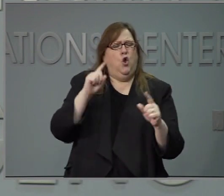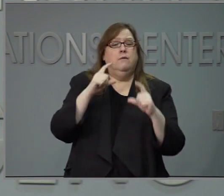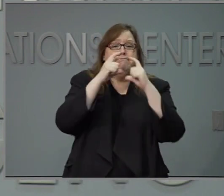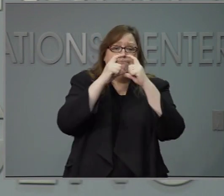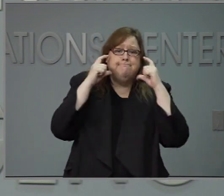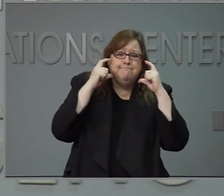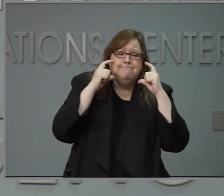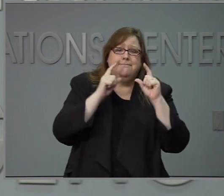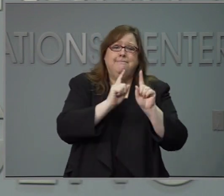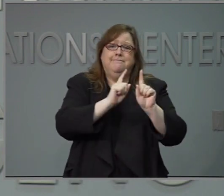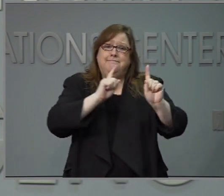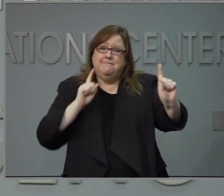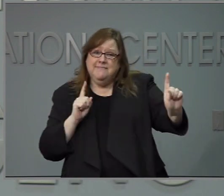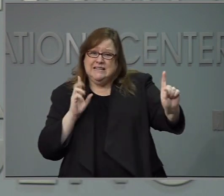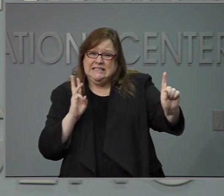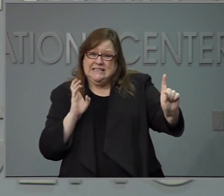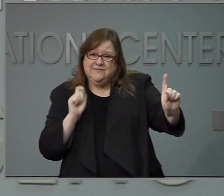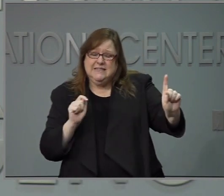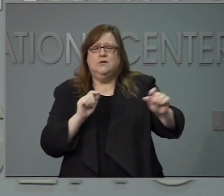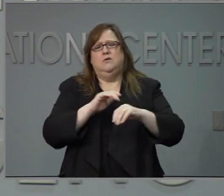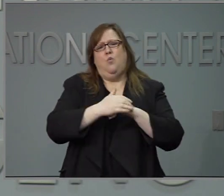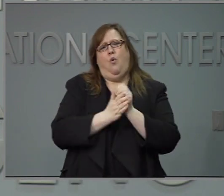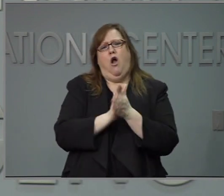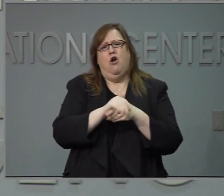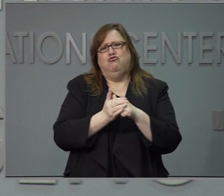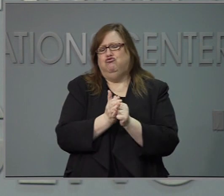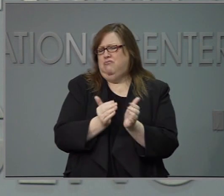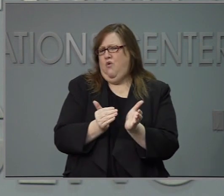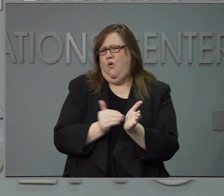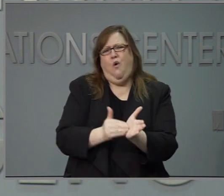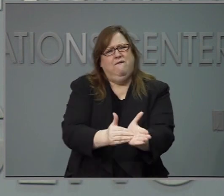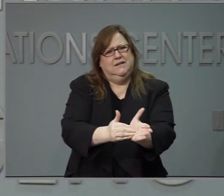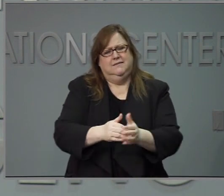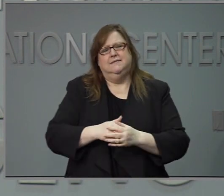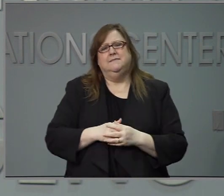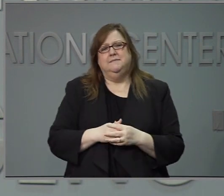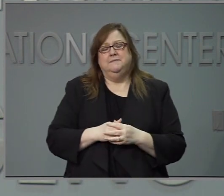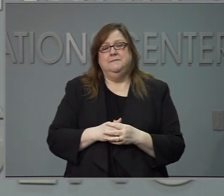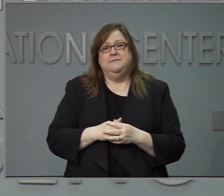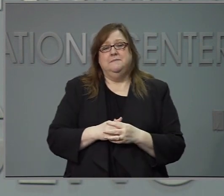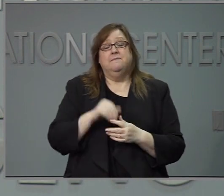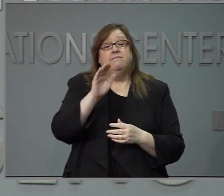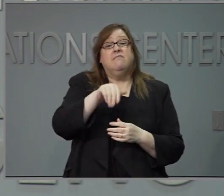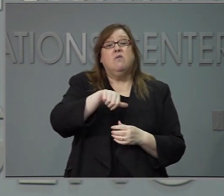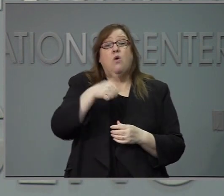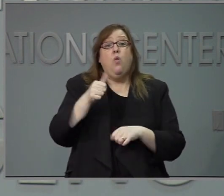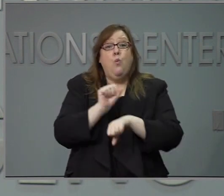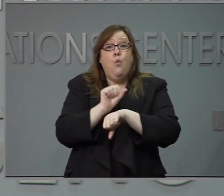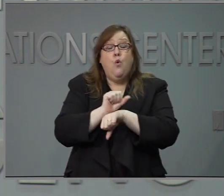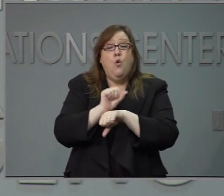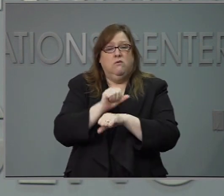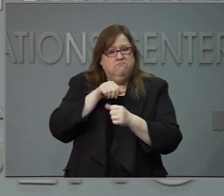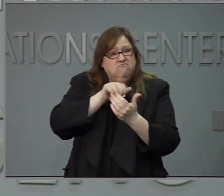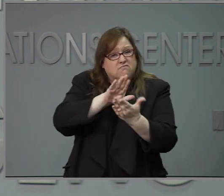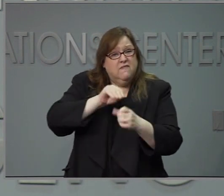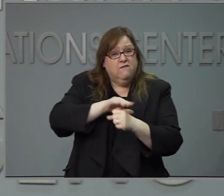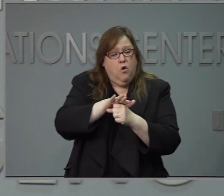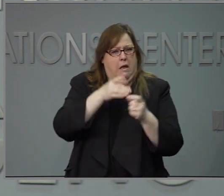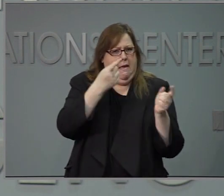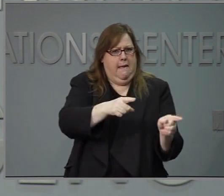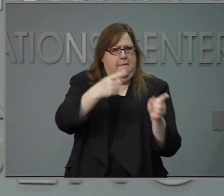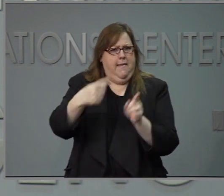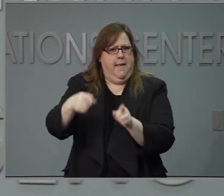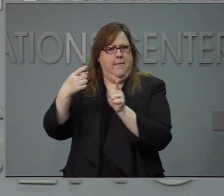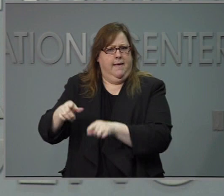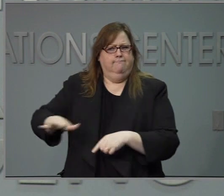y lavarse las manos frecuentemente. Hay más trabajo importante para combatir el virus que se realice en el estado y le voy a